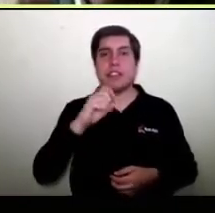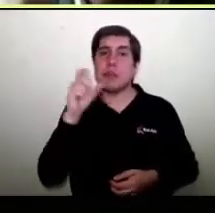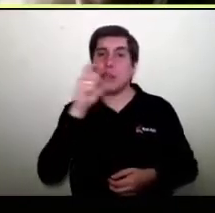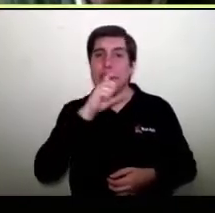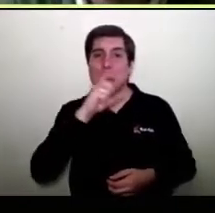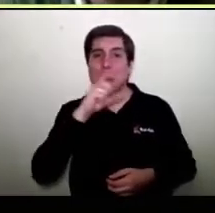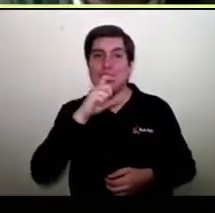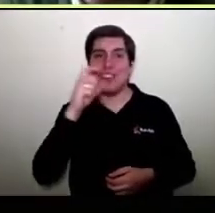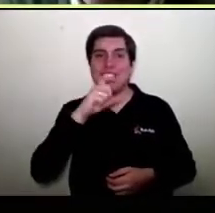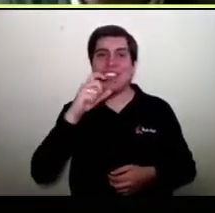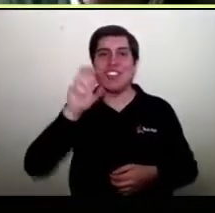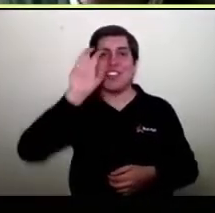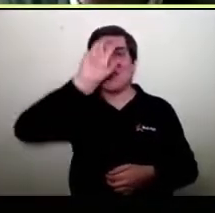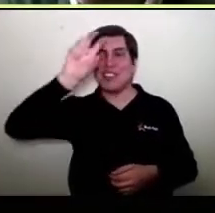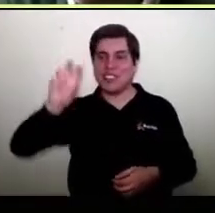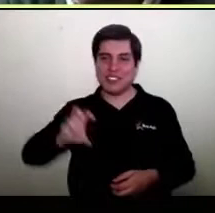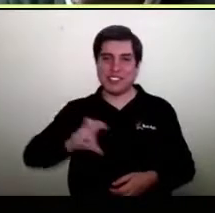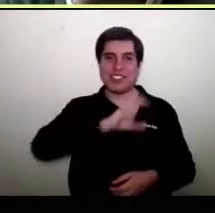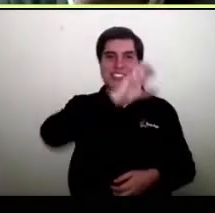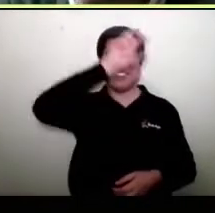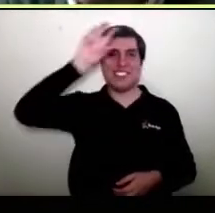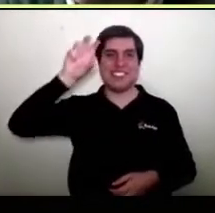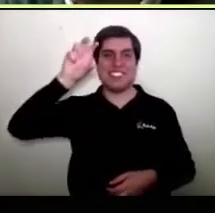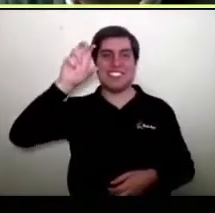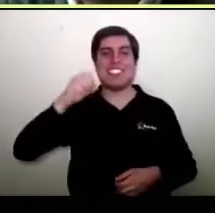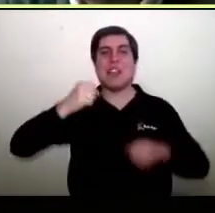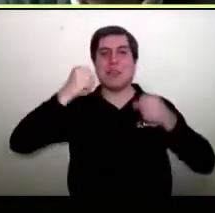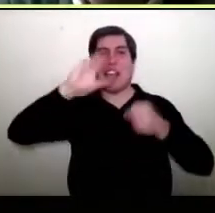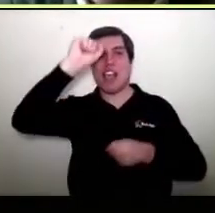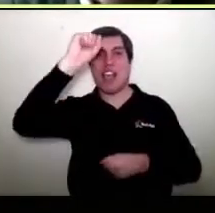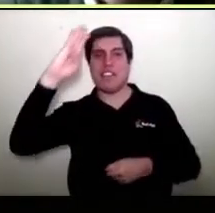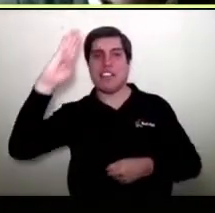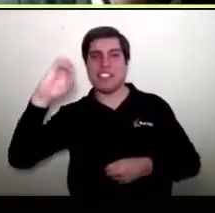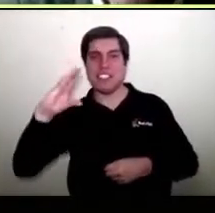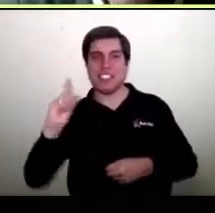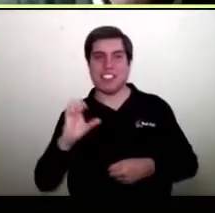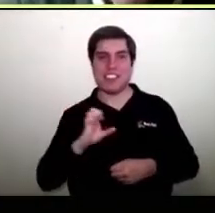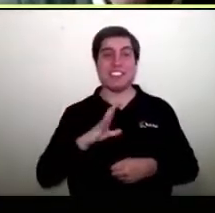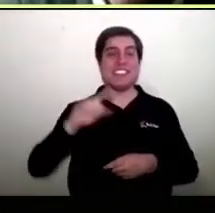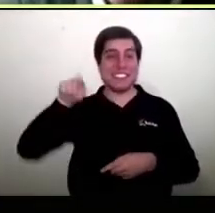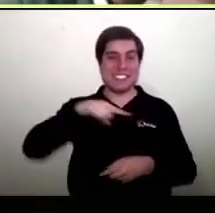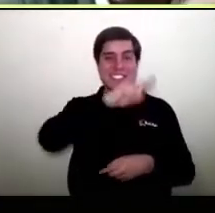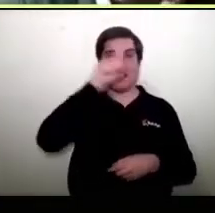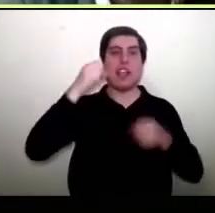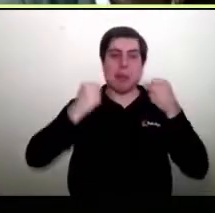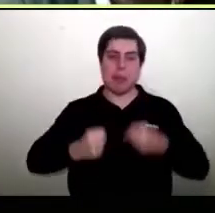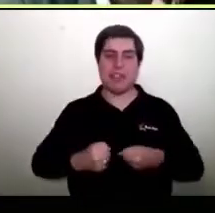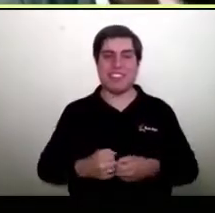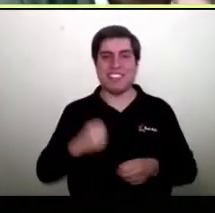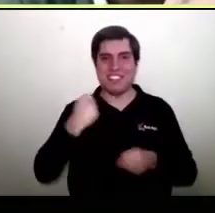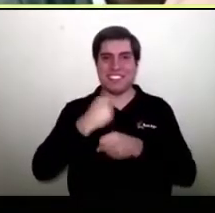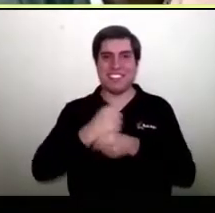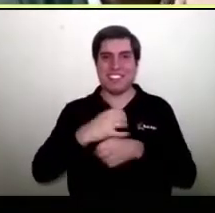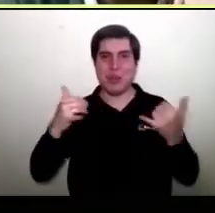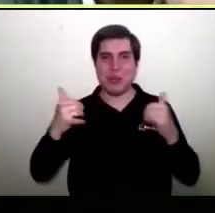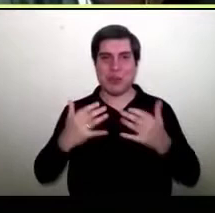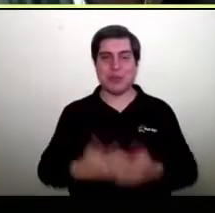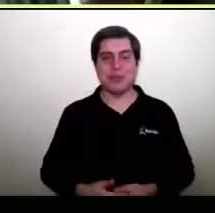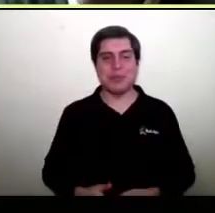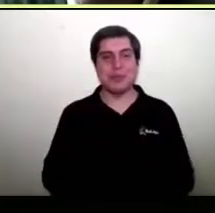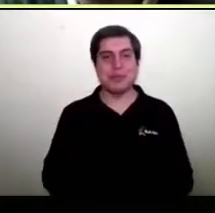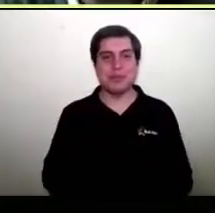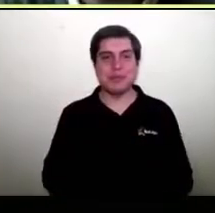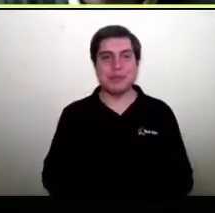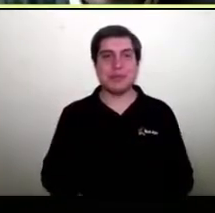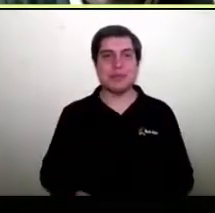tres palabras que pueden contestar y estarían fácilmente con la definición. ¿Qué más tenemos que entender? Que es